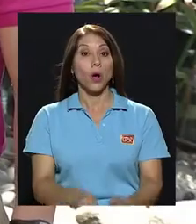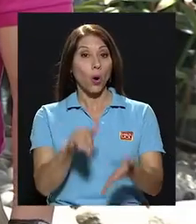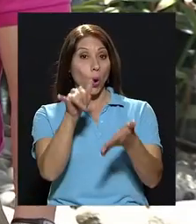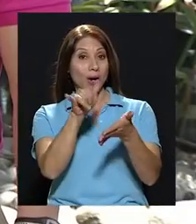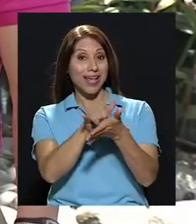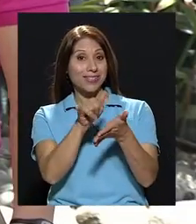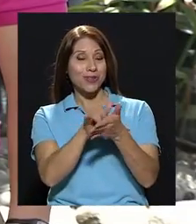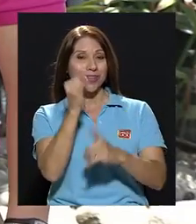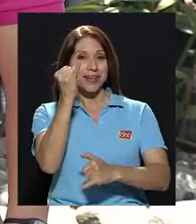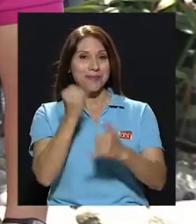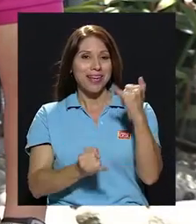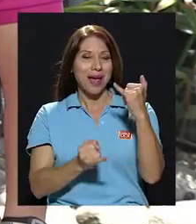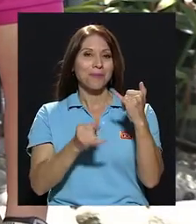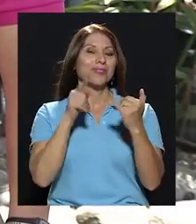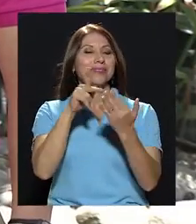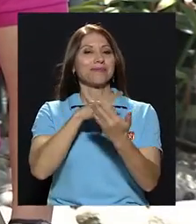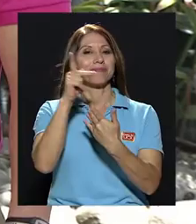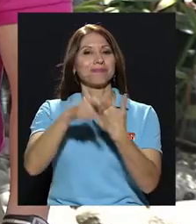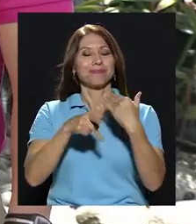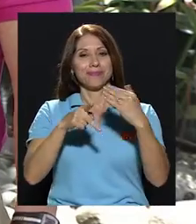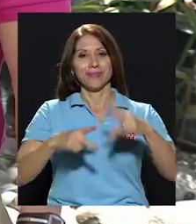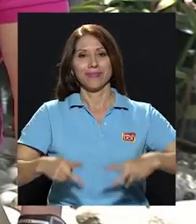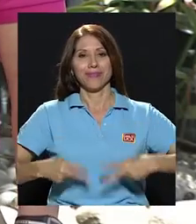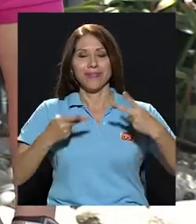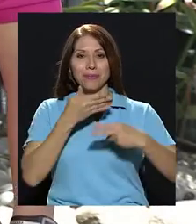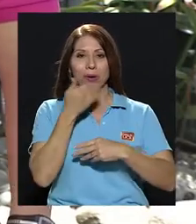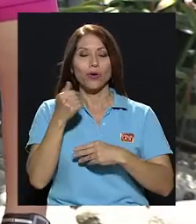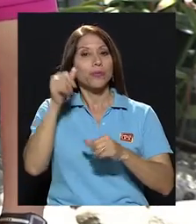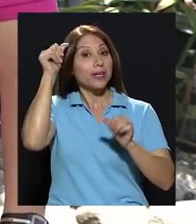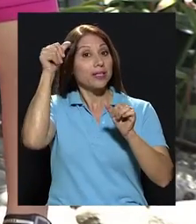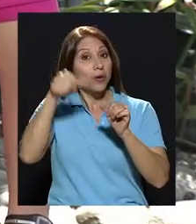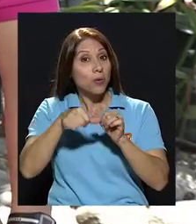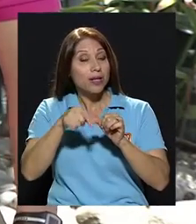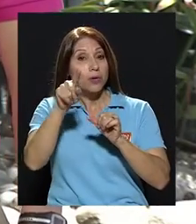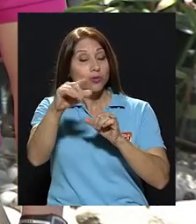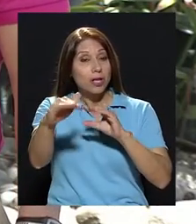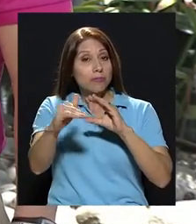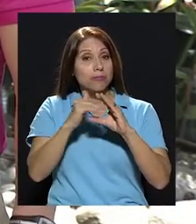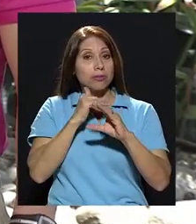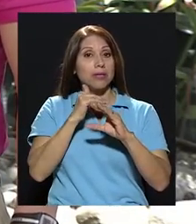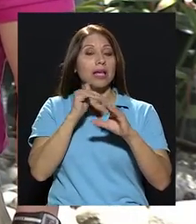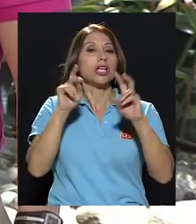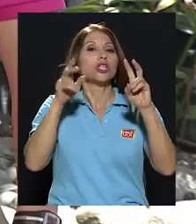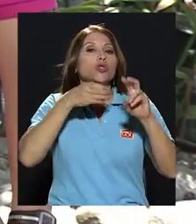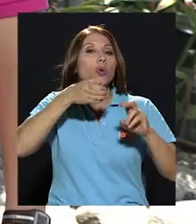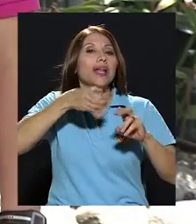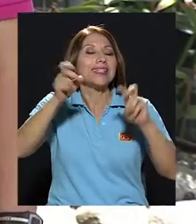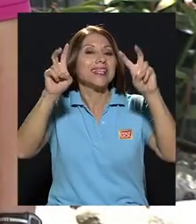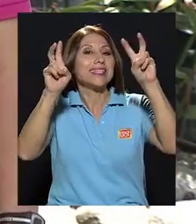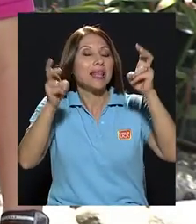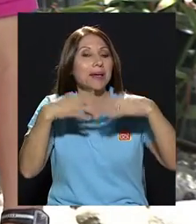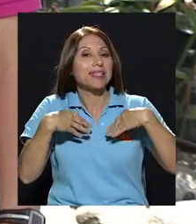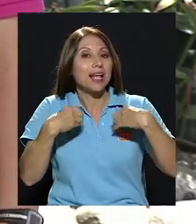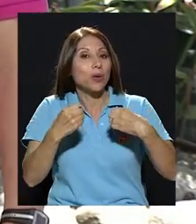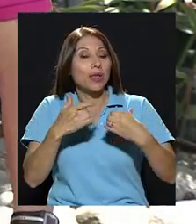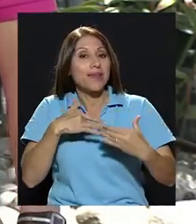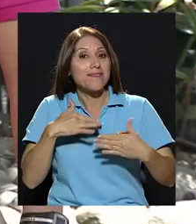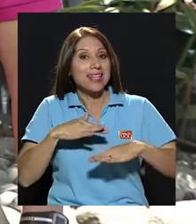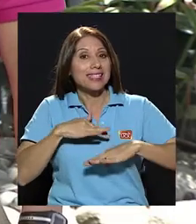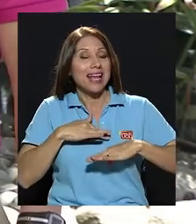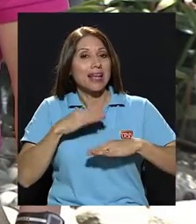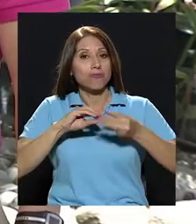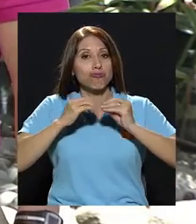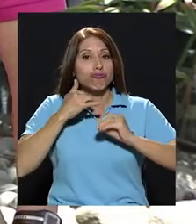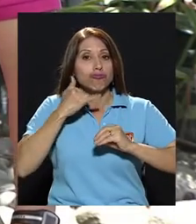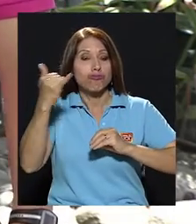Con esto terminamos un capítulo más de Vivir Mejor. Recuerde hacernos sus sugerencias en temas de salud y bienestar al